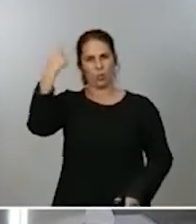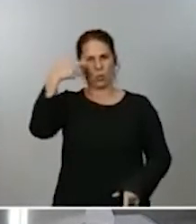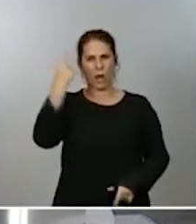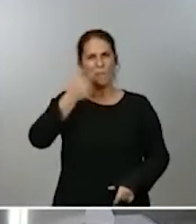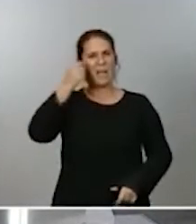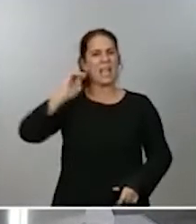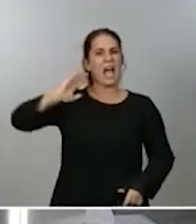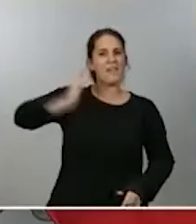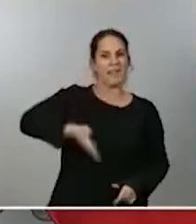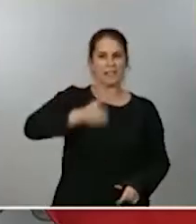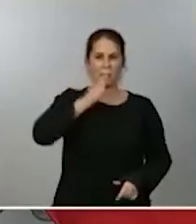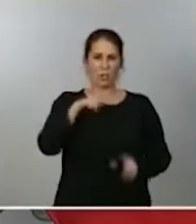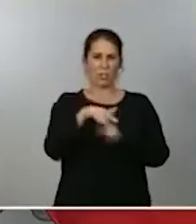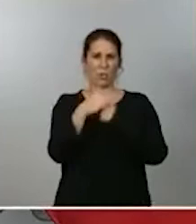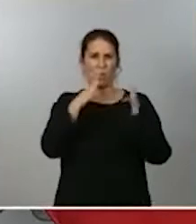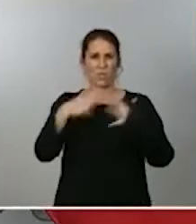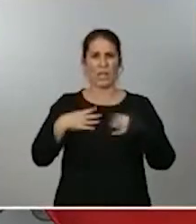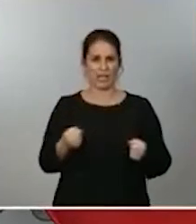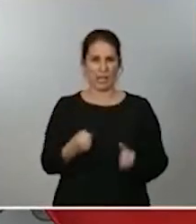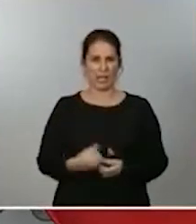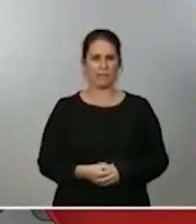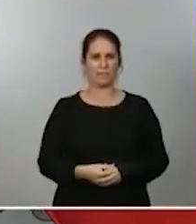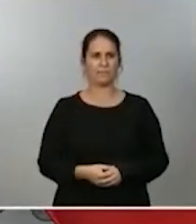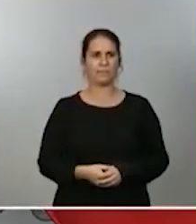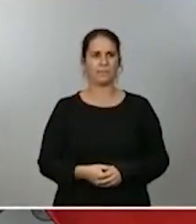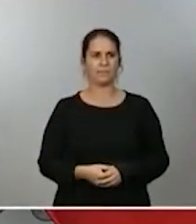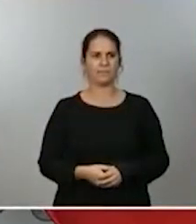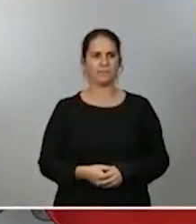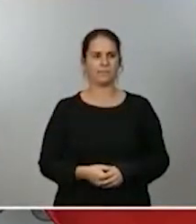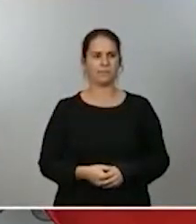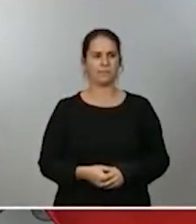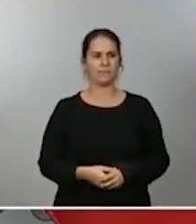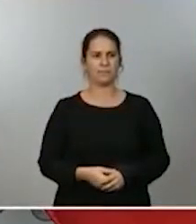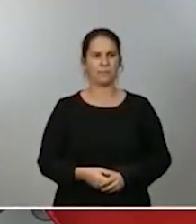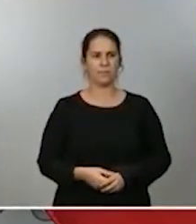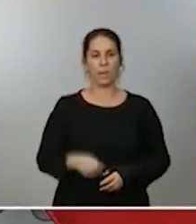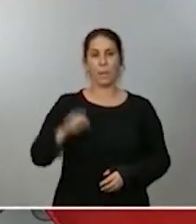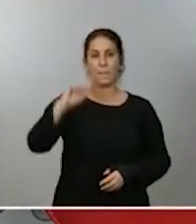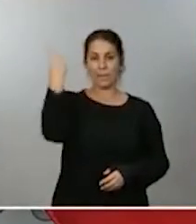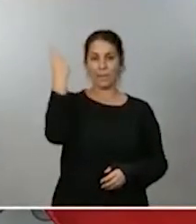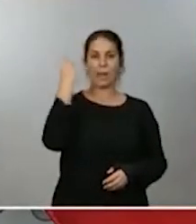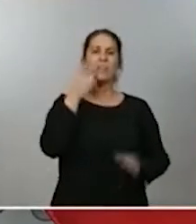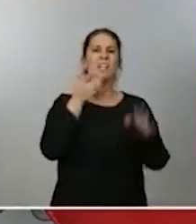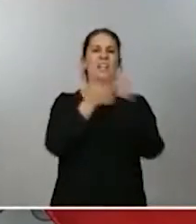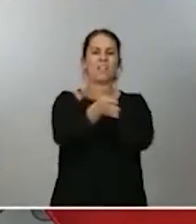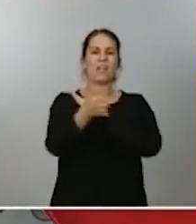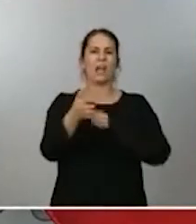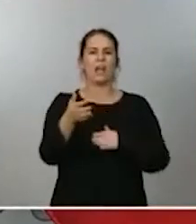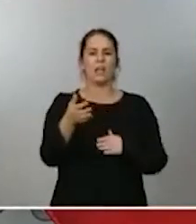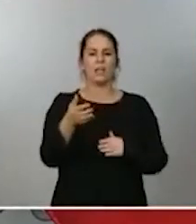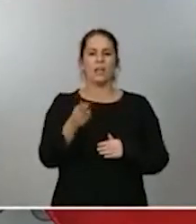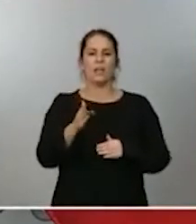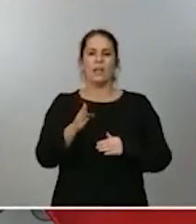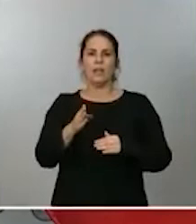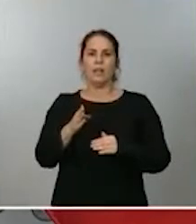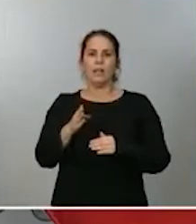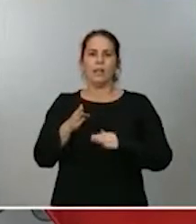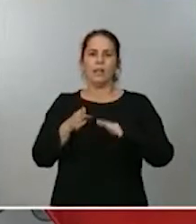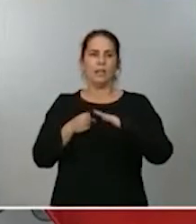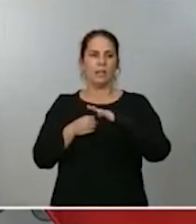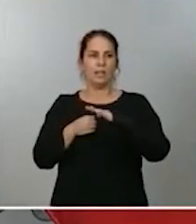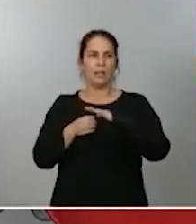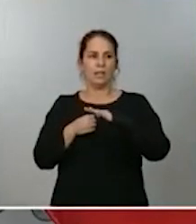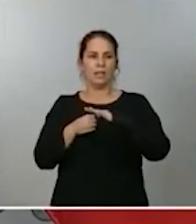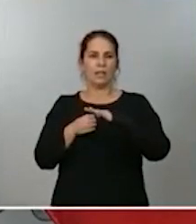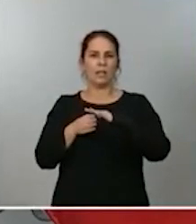circunstancias sanitarias. Se trata, en primer lugar, de la ampliación del acceso extraordinario por desempleo a los